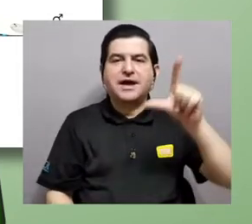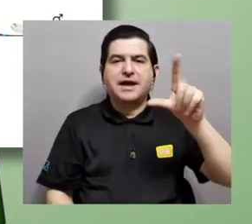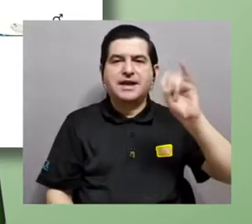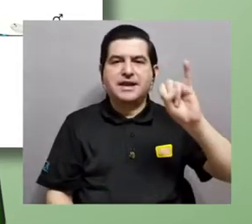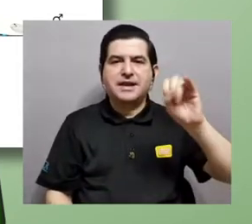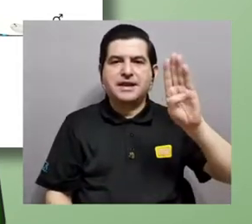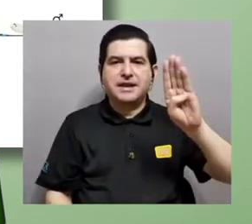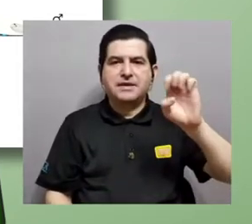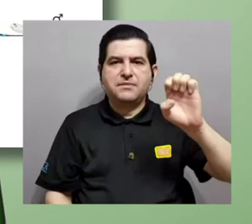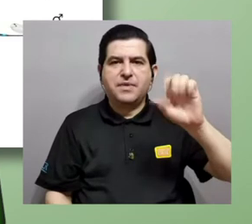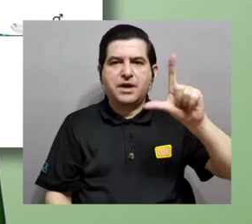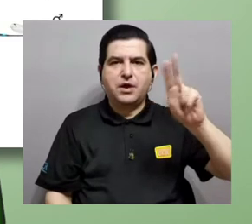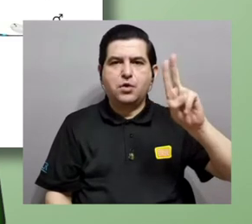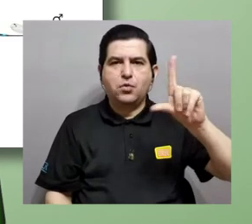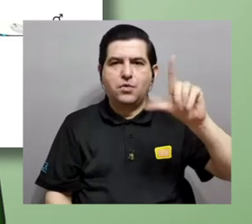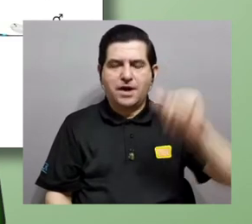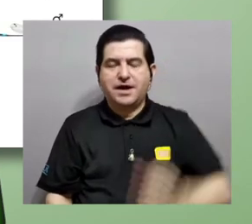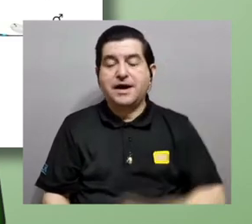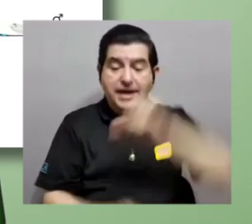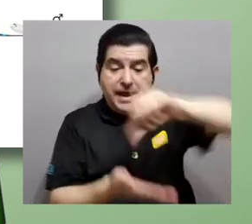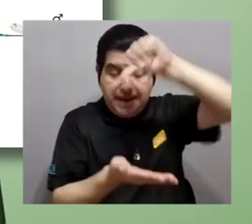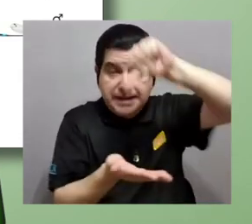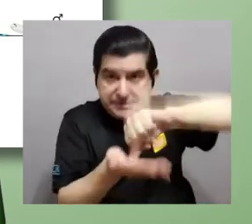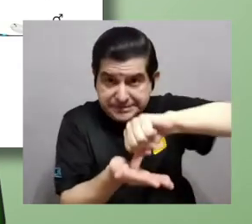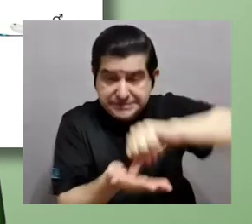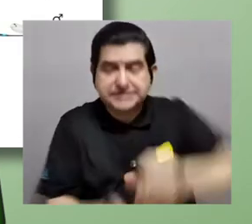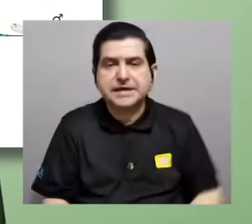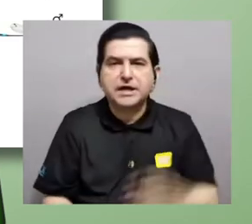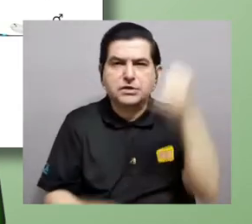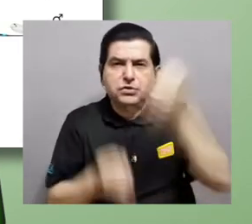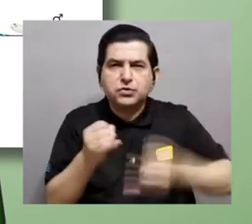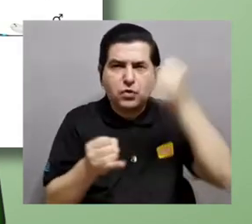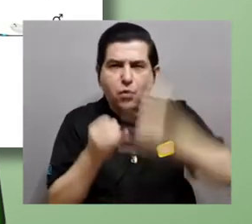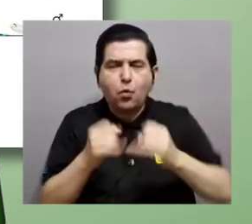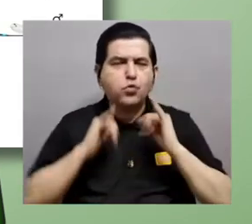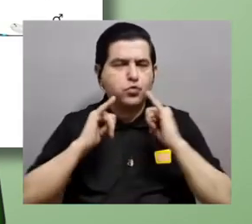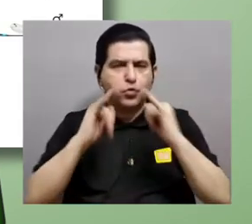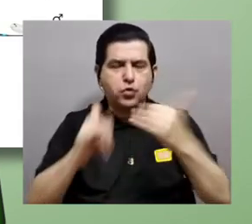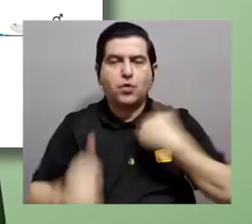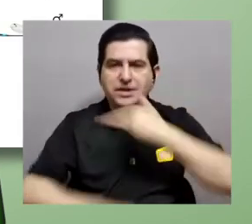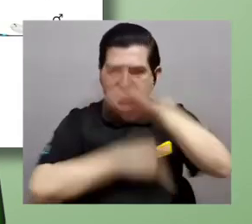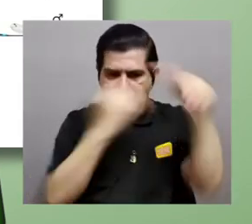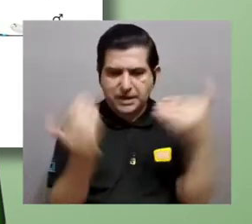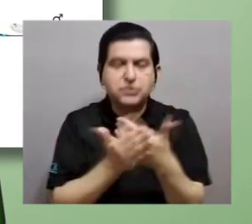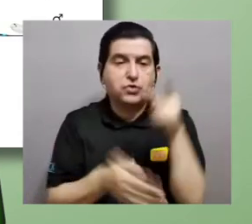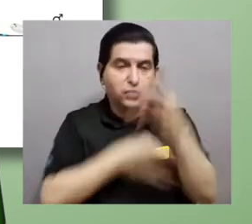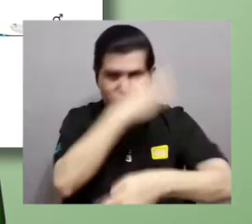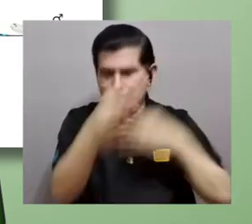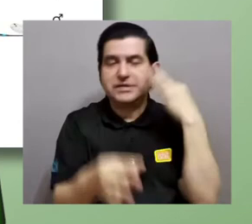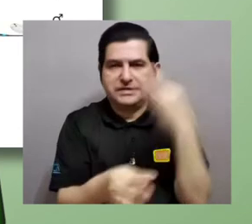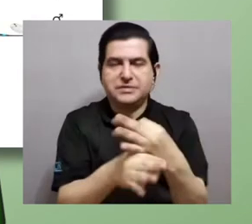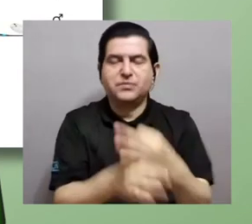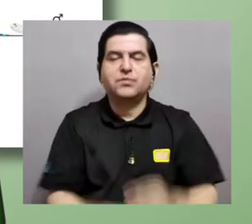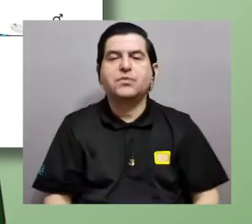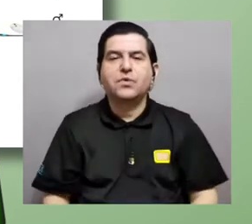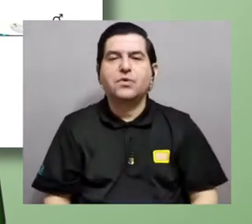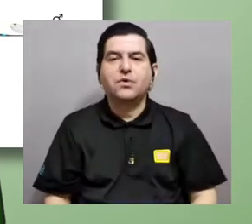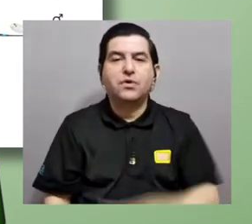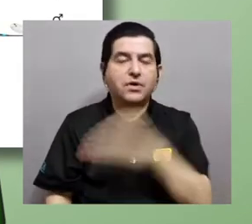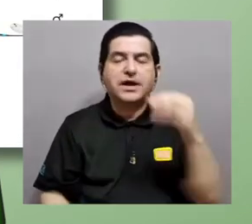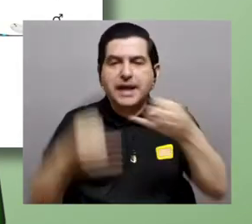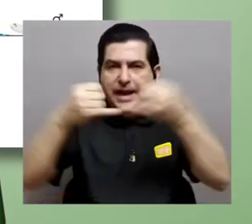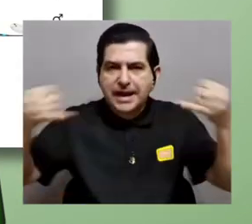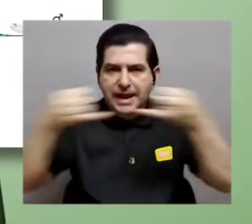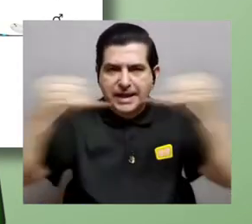El centro del círculo representa al último ancestro común de todas las liberos de charca y las líneas representan